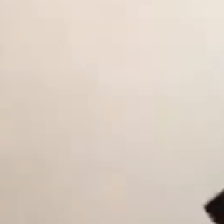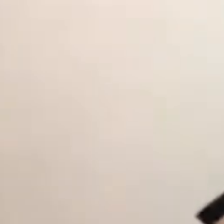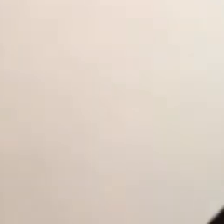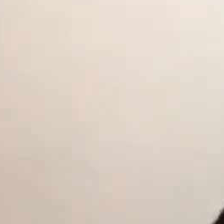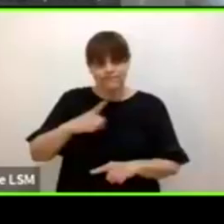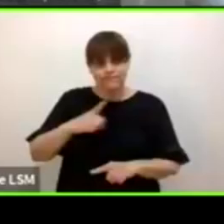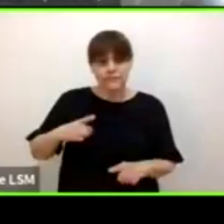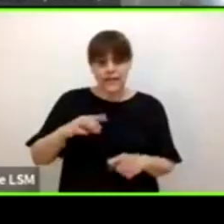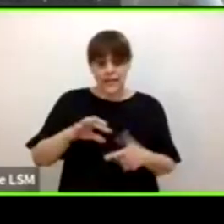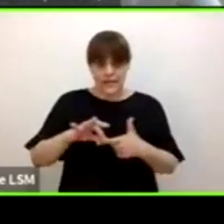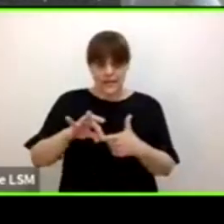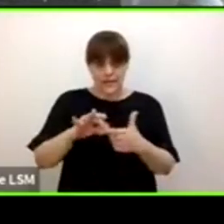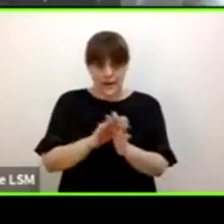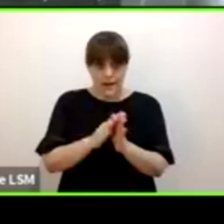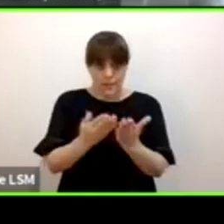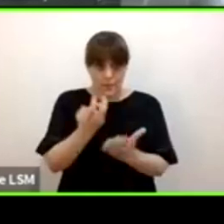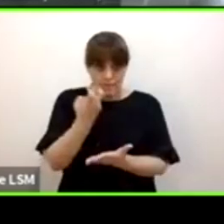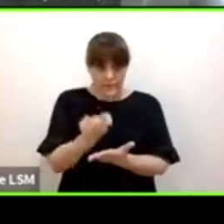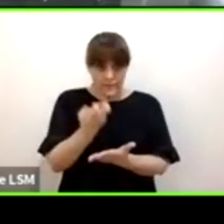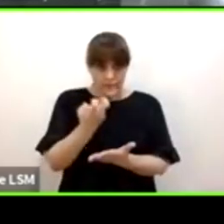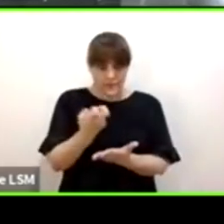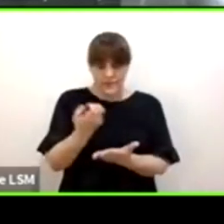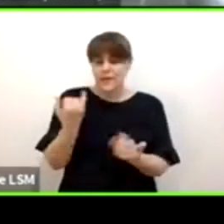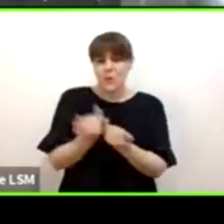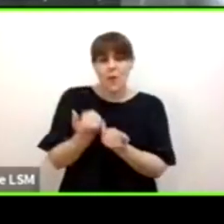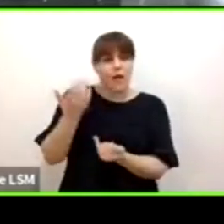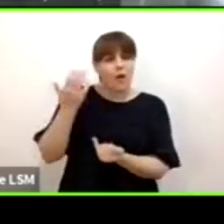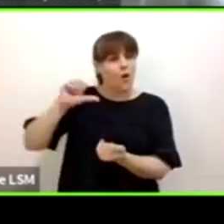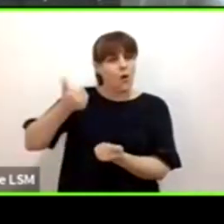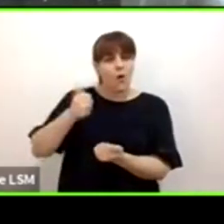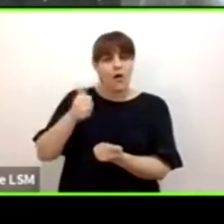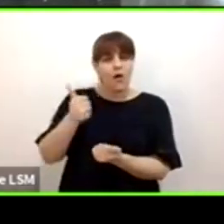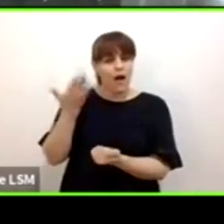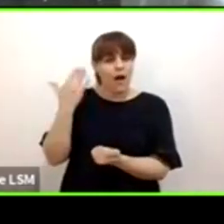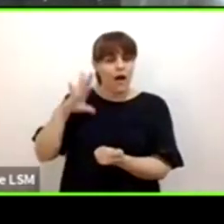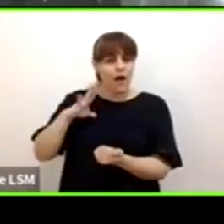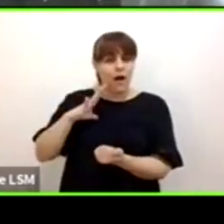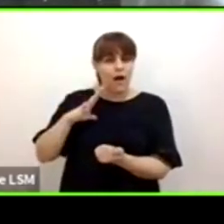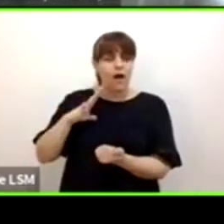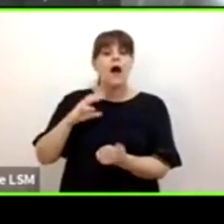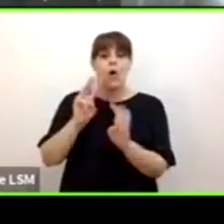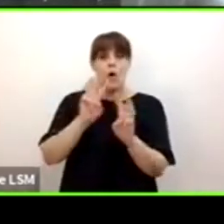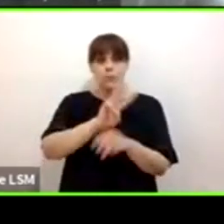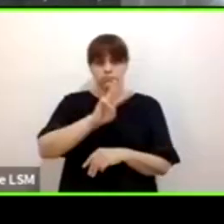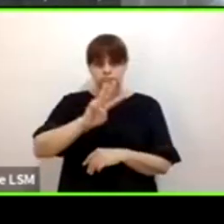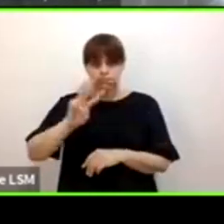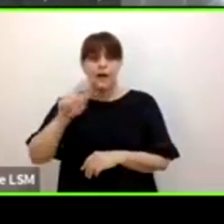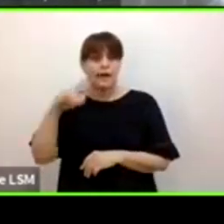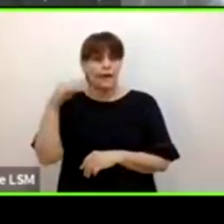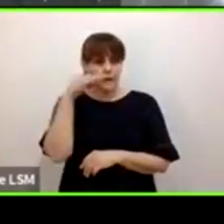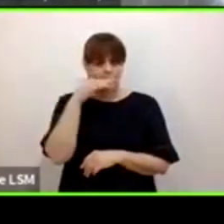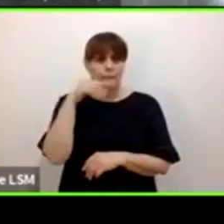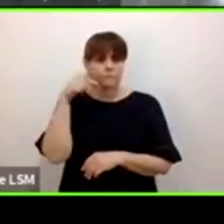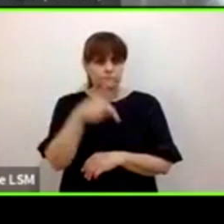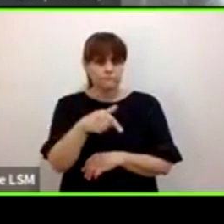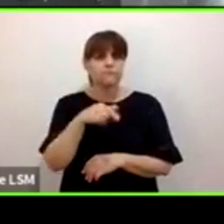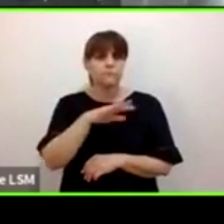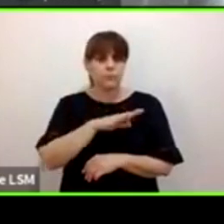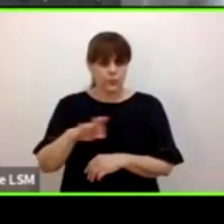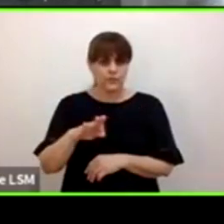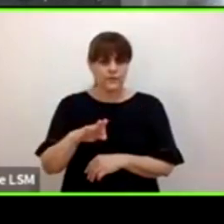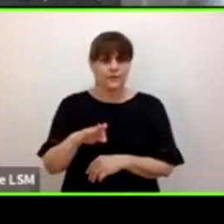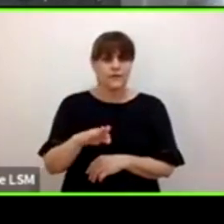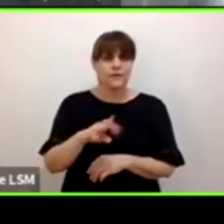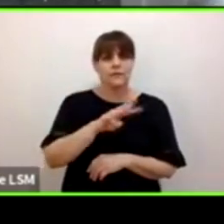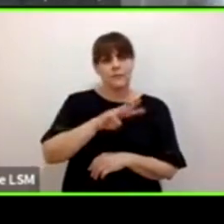esta guía, como todas las anteriores están de forma gratuita en nuestro sitio web www.gendes.frg